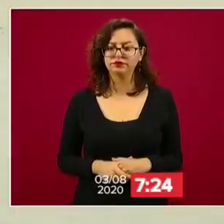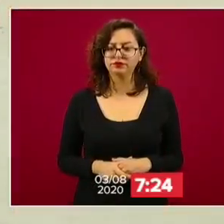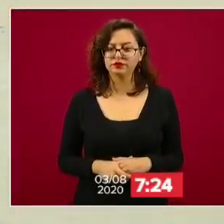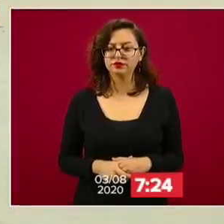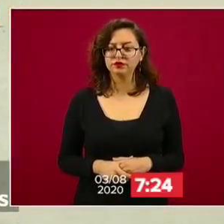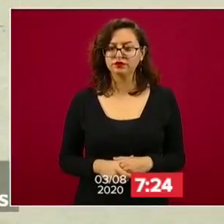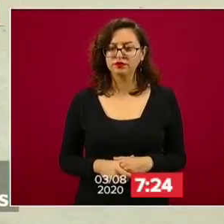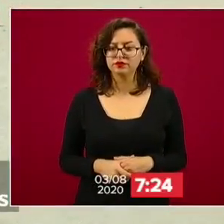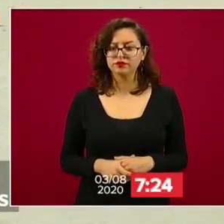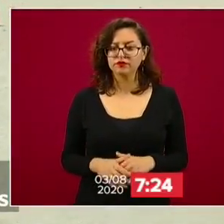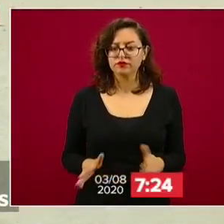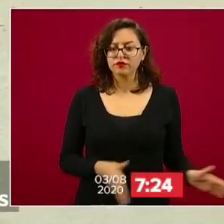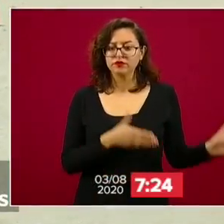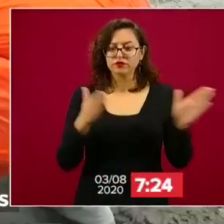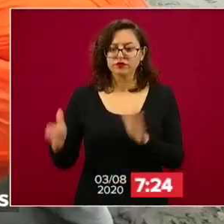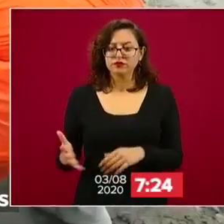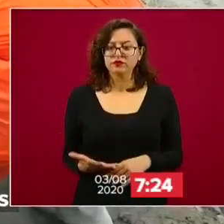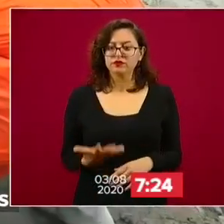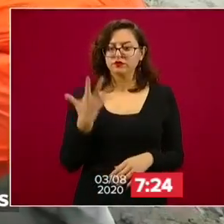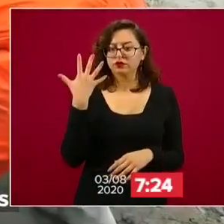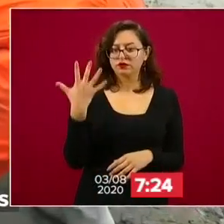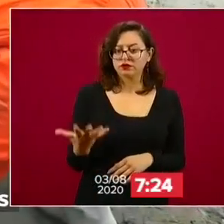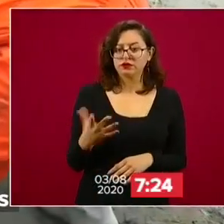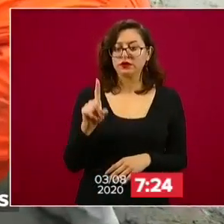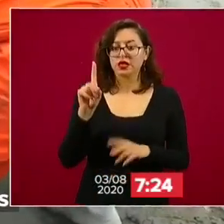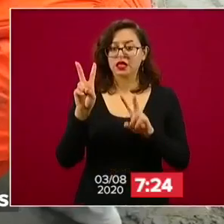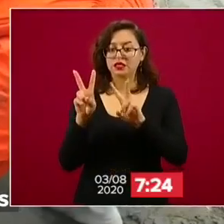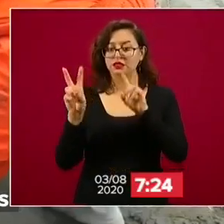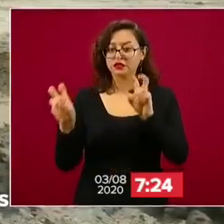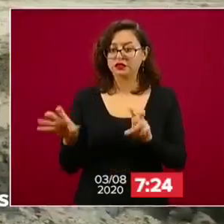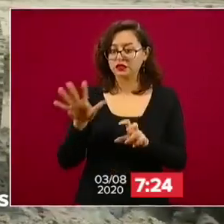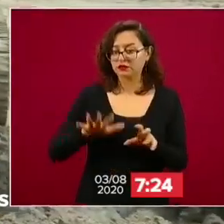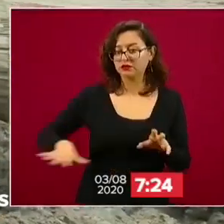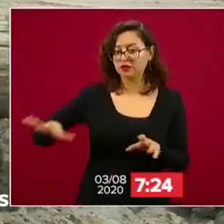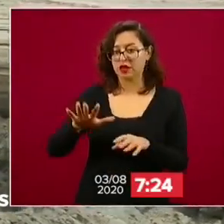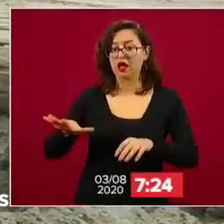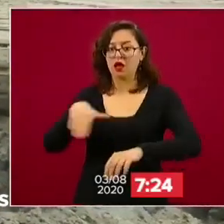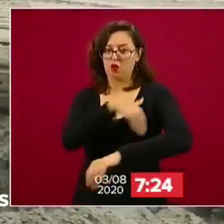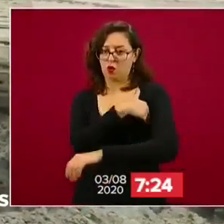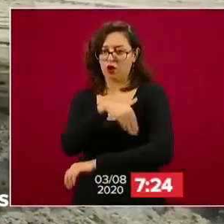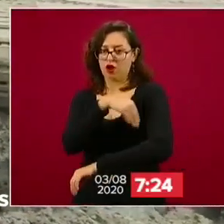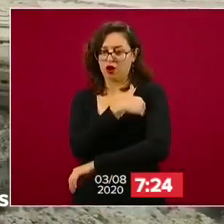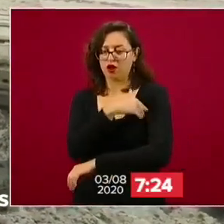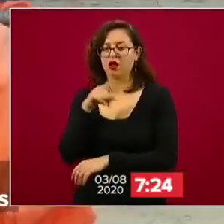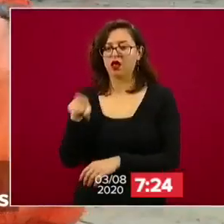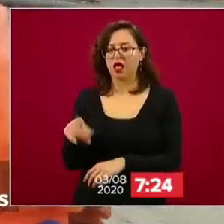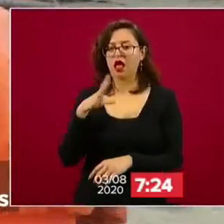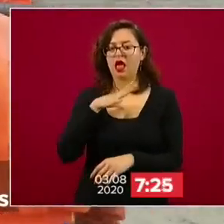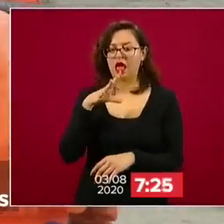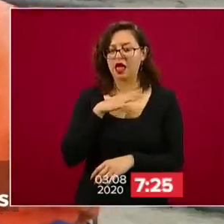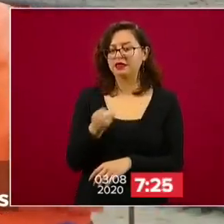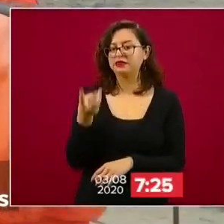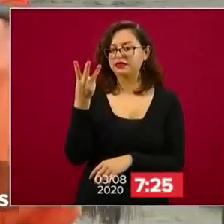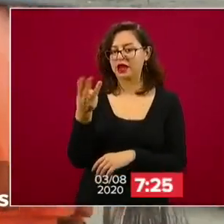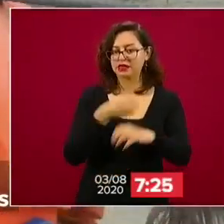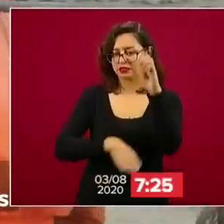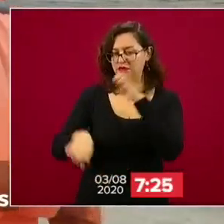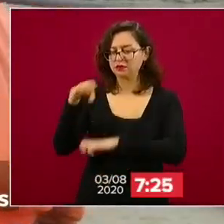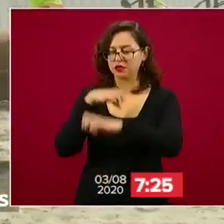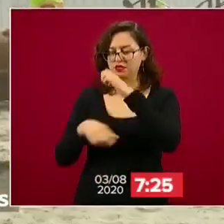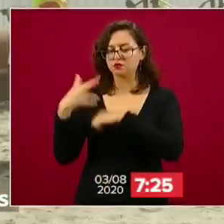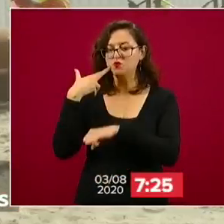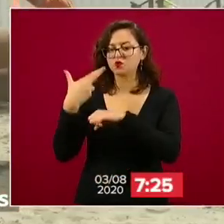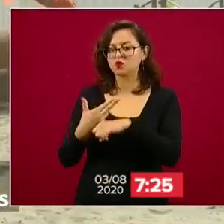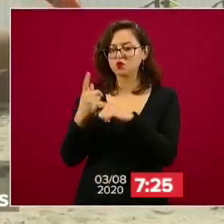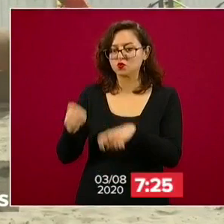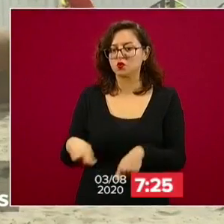En el paquete 5, en el área de almacenamiento, a cargo de las empresas Keller, Menard y Prodemex, se